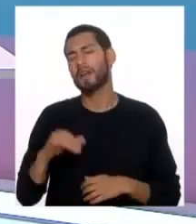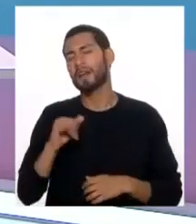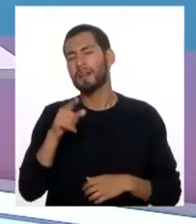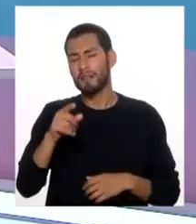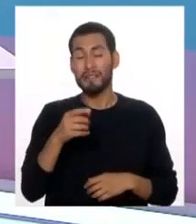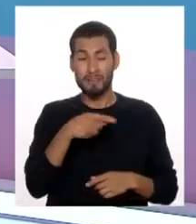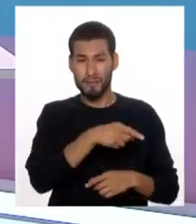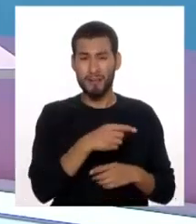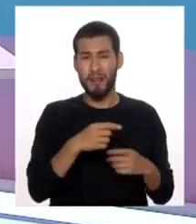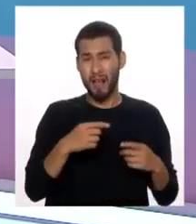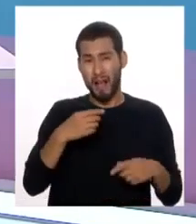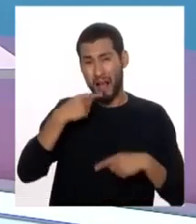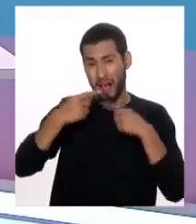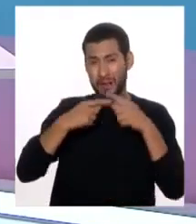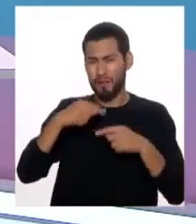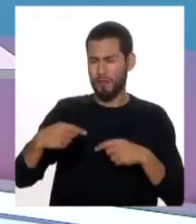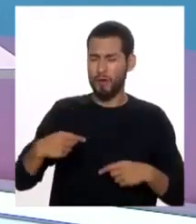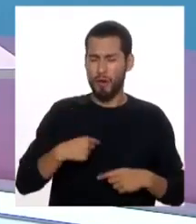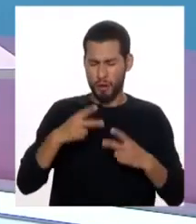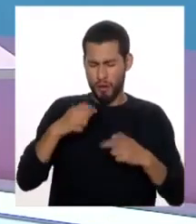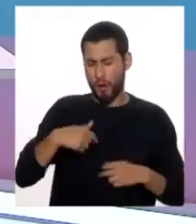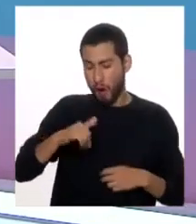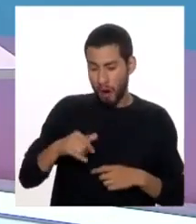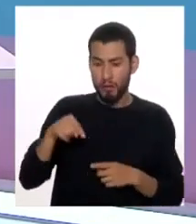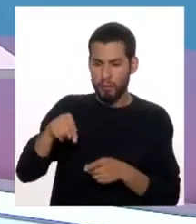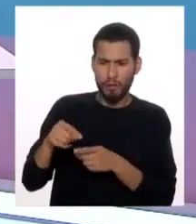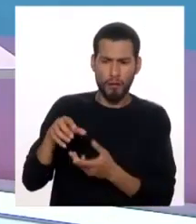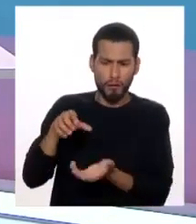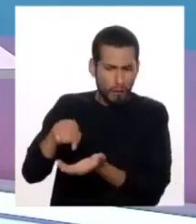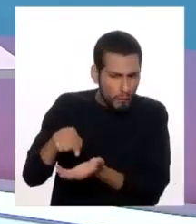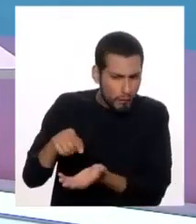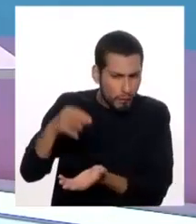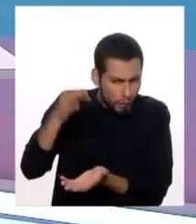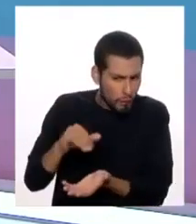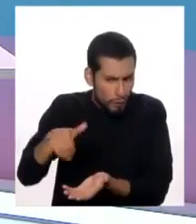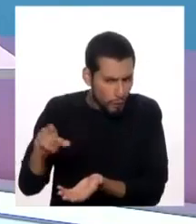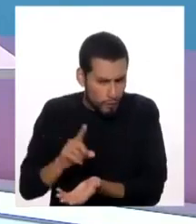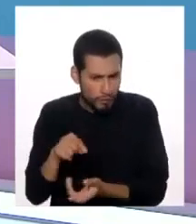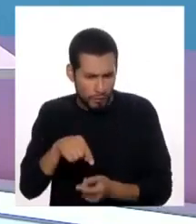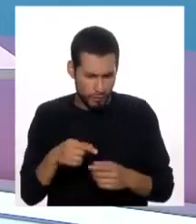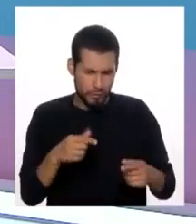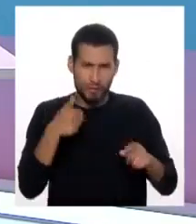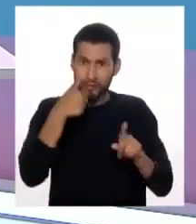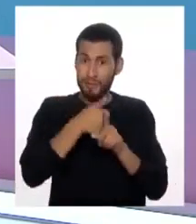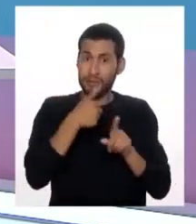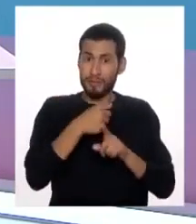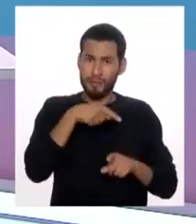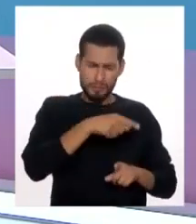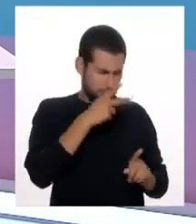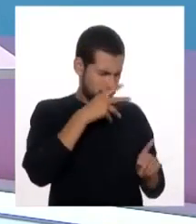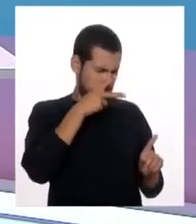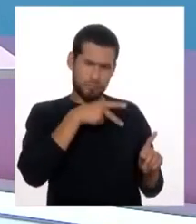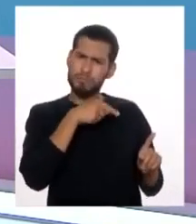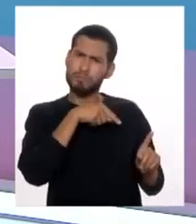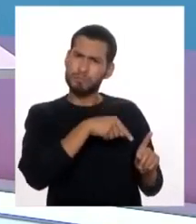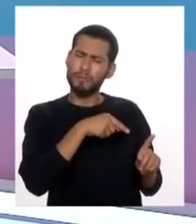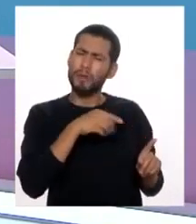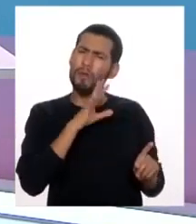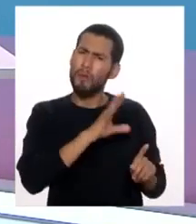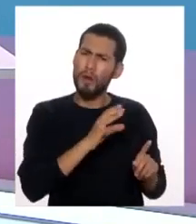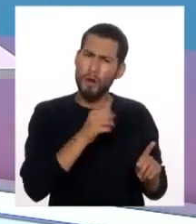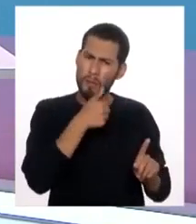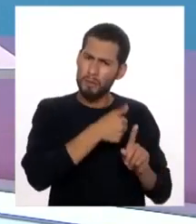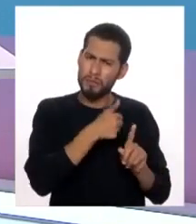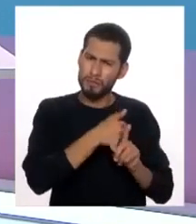alimento, ¿no?, si esto engorda, ¿cuántas calorías?, si esto no engorda. O sea, cuando hay ese diálogo, hay algo que está mal en su diálogo